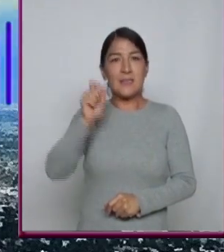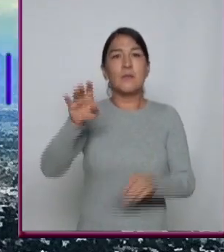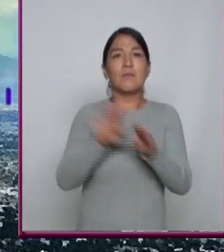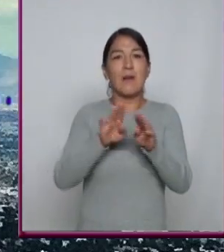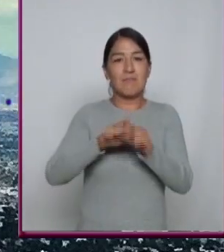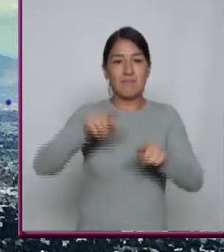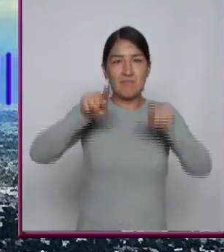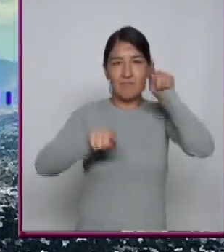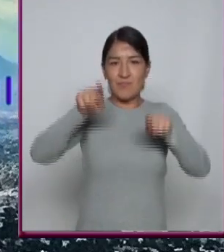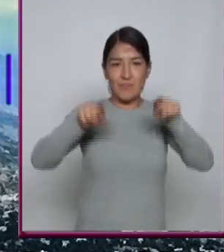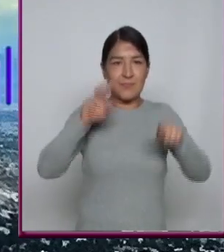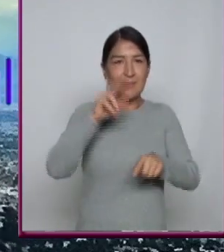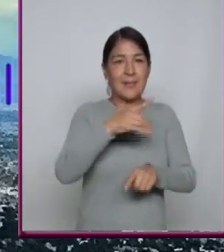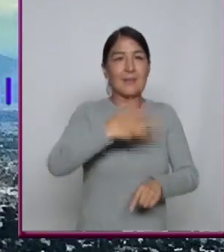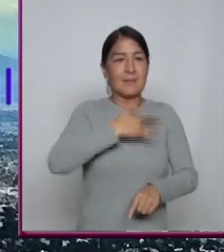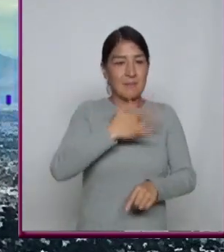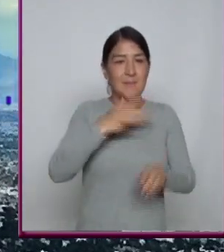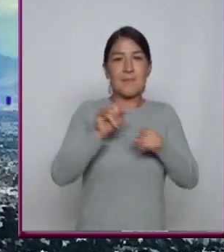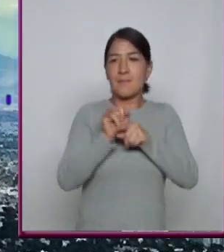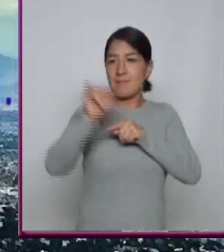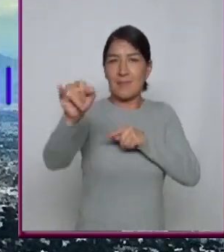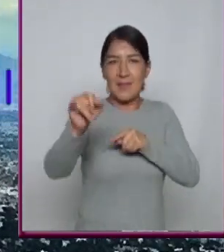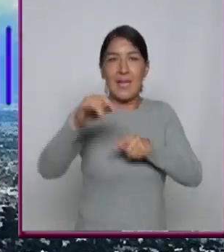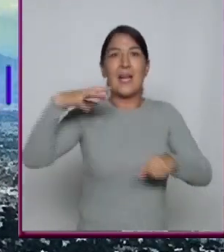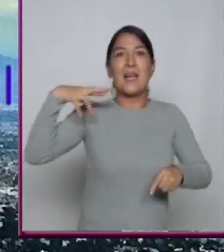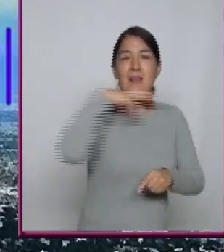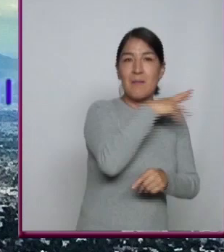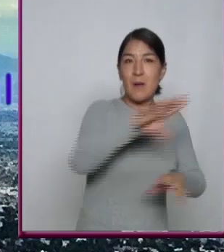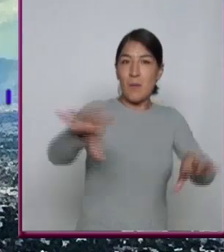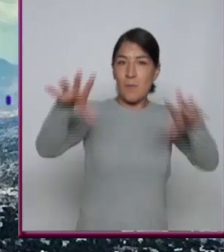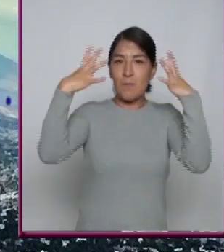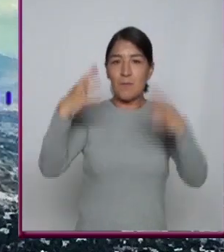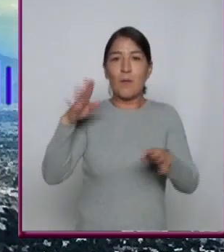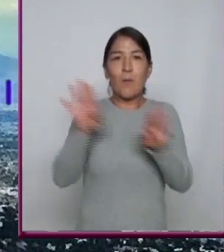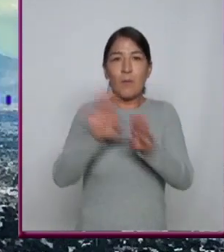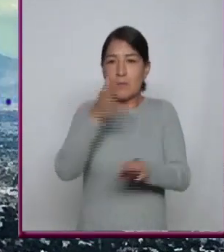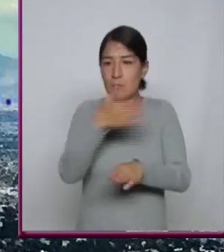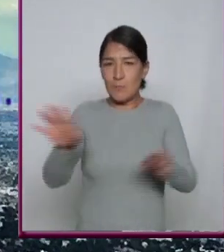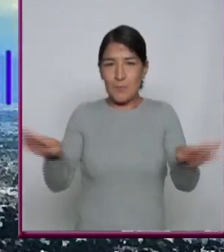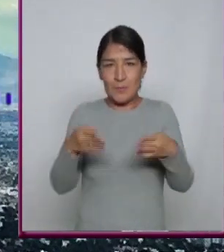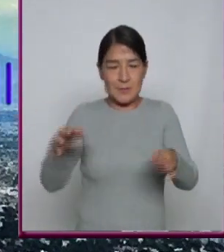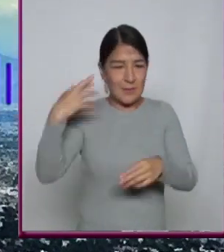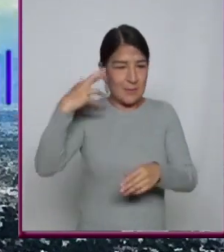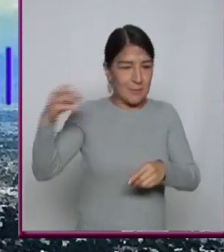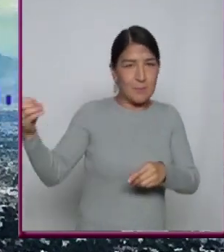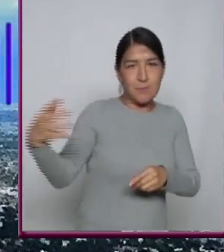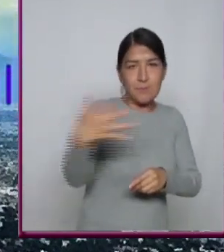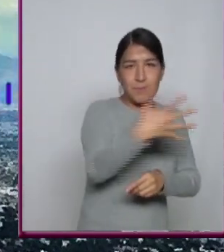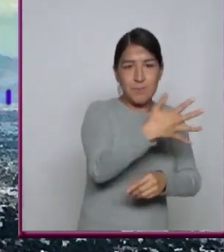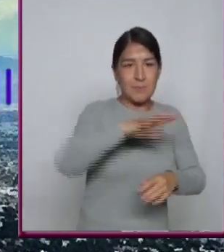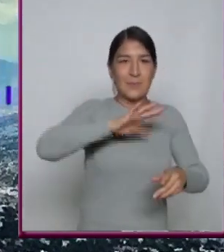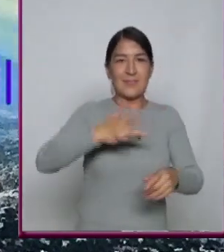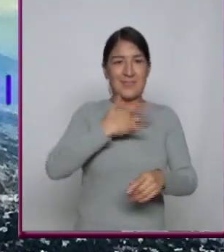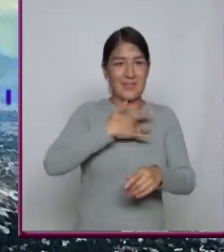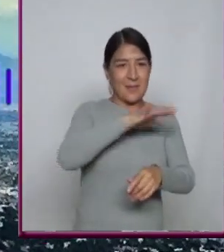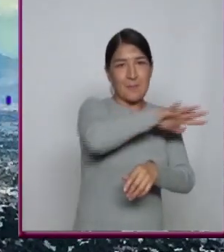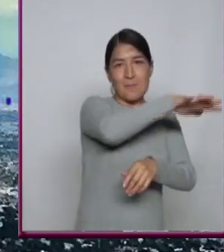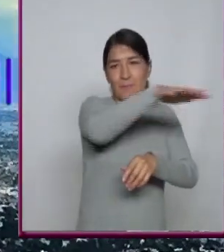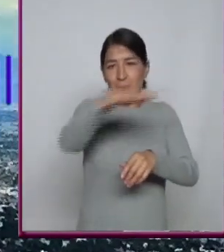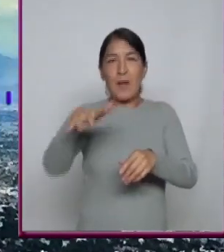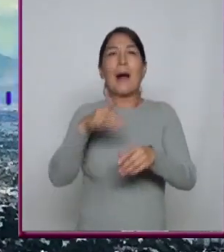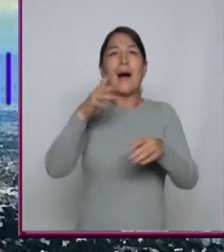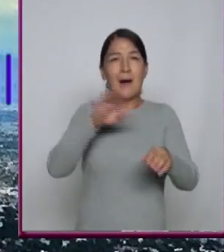gráfica se puede medir la distancia La velocidad a la que viaja el sonido Y la presión de la atmósfera Así podemos